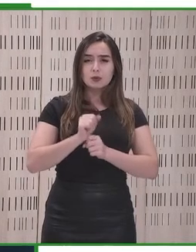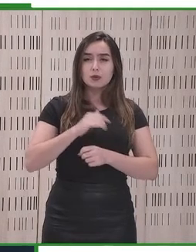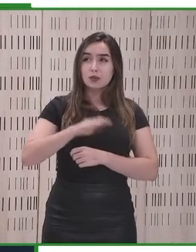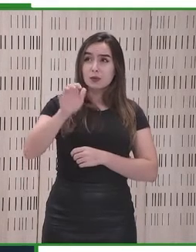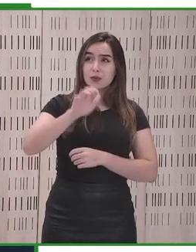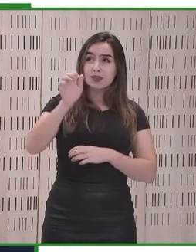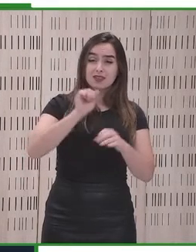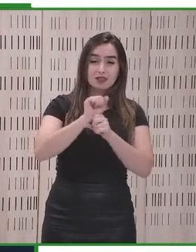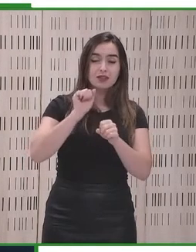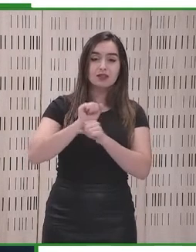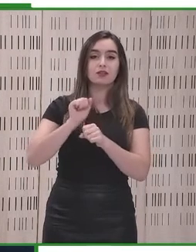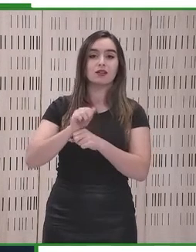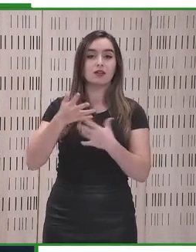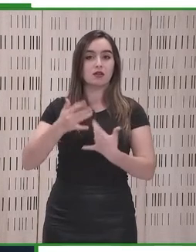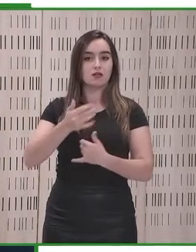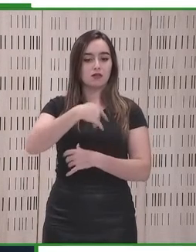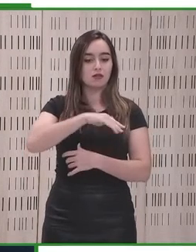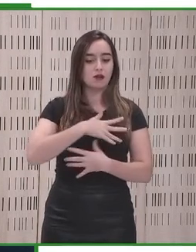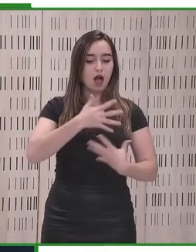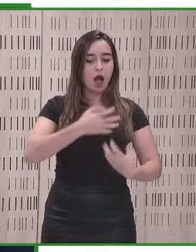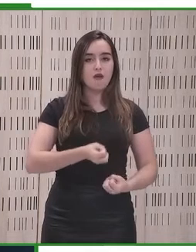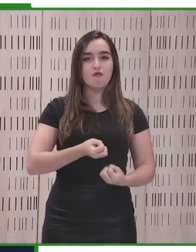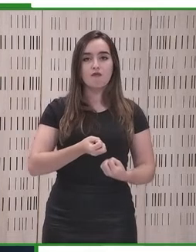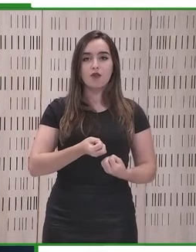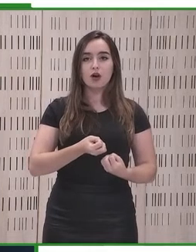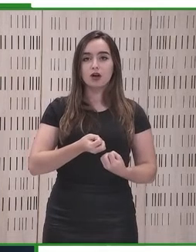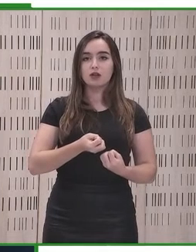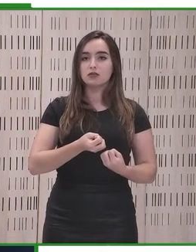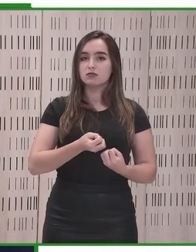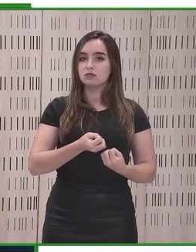que se están realizando a nivel europeo